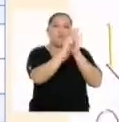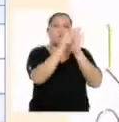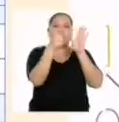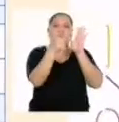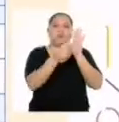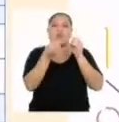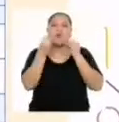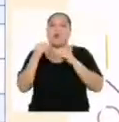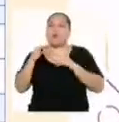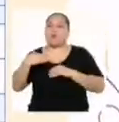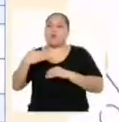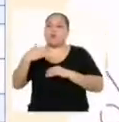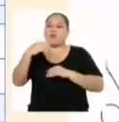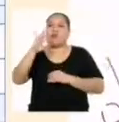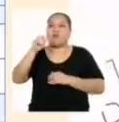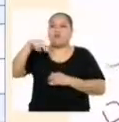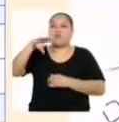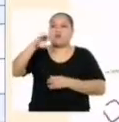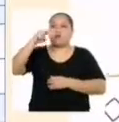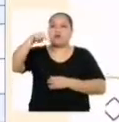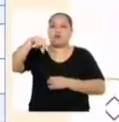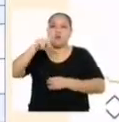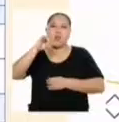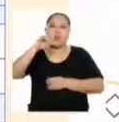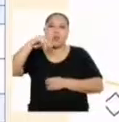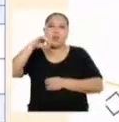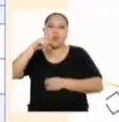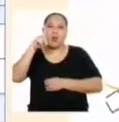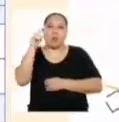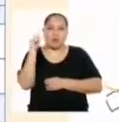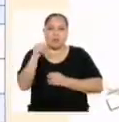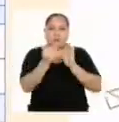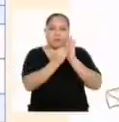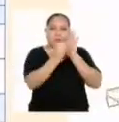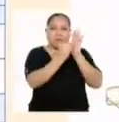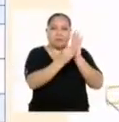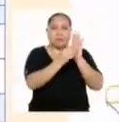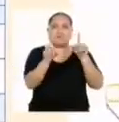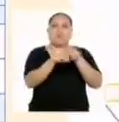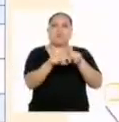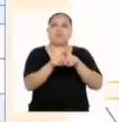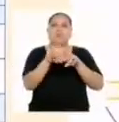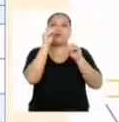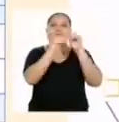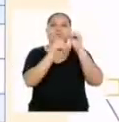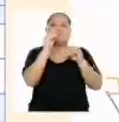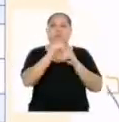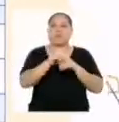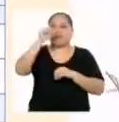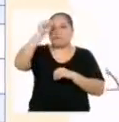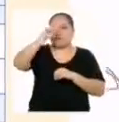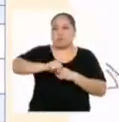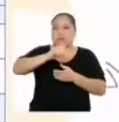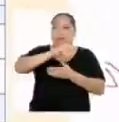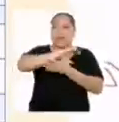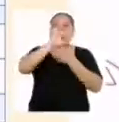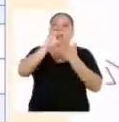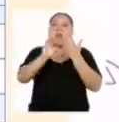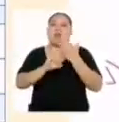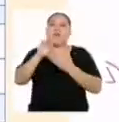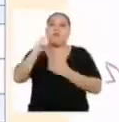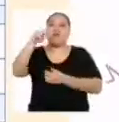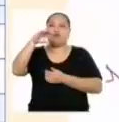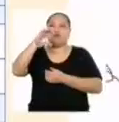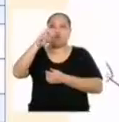el comportamiento de la función lineal. Además, planteamos afirmaciones sobre las características y propiedades de las